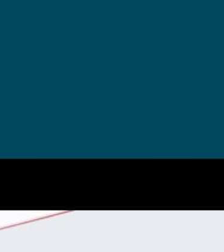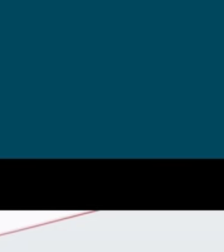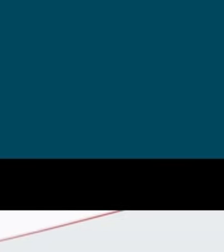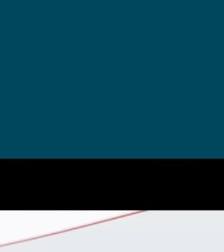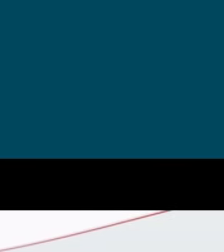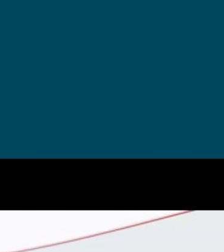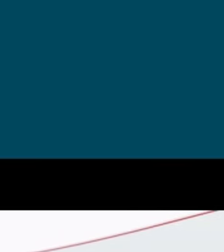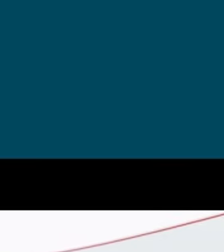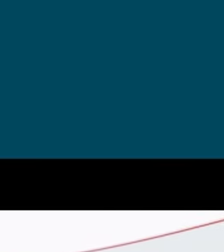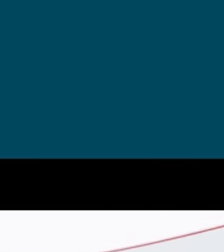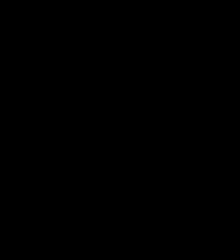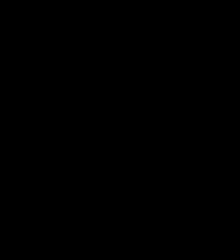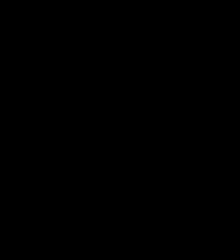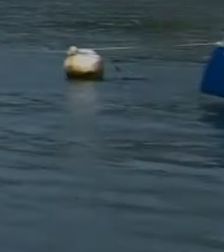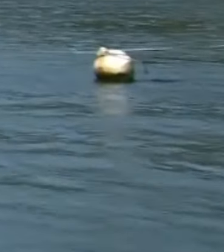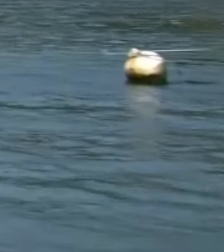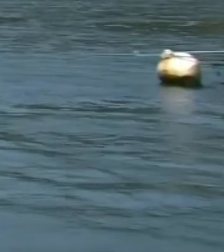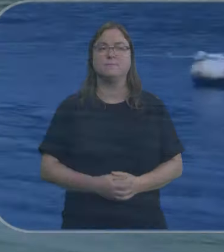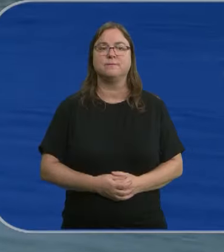y la vida se abre.